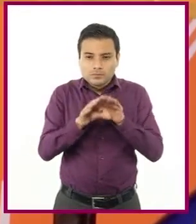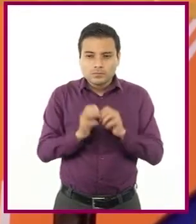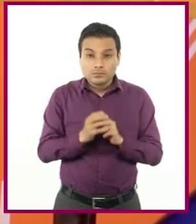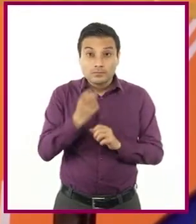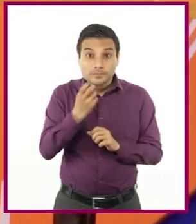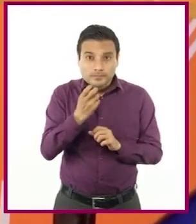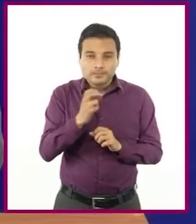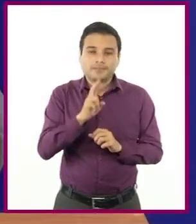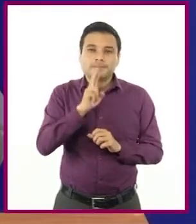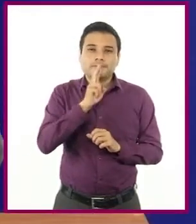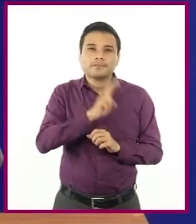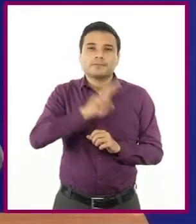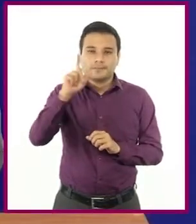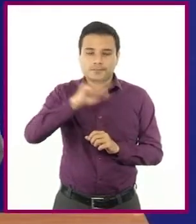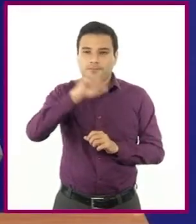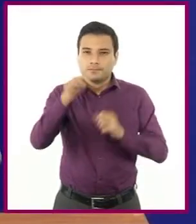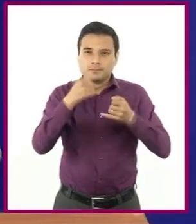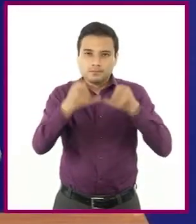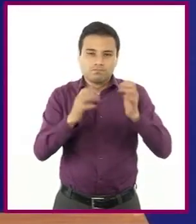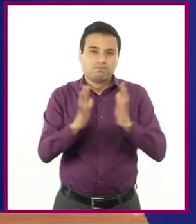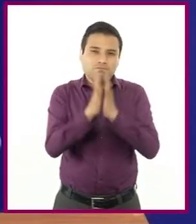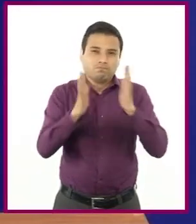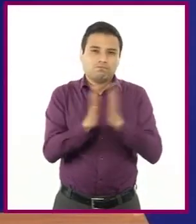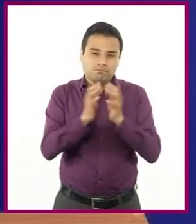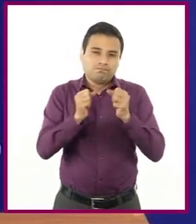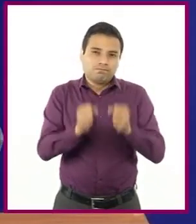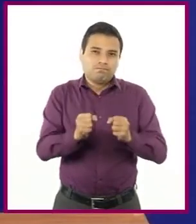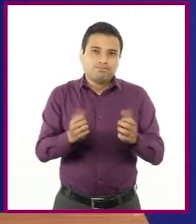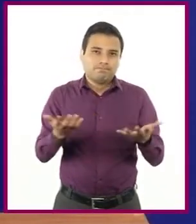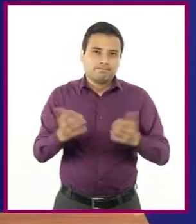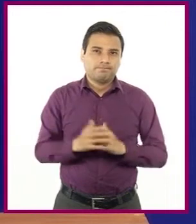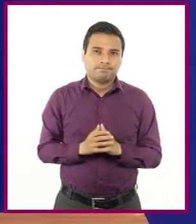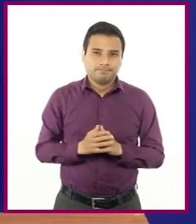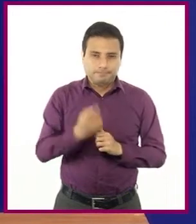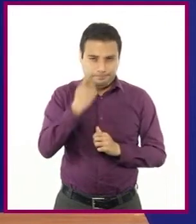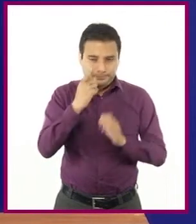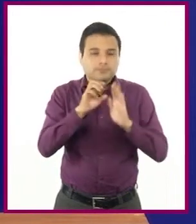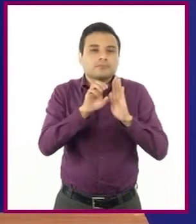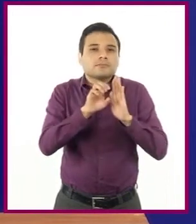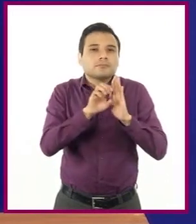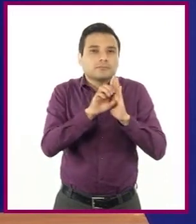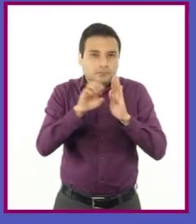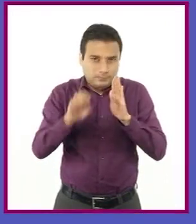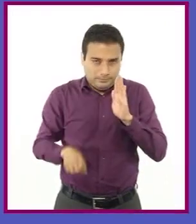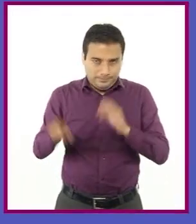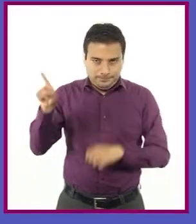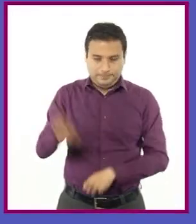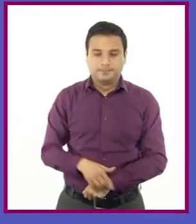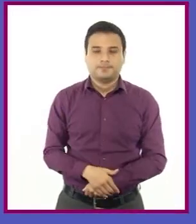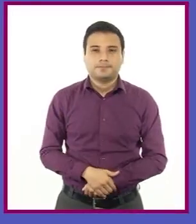dará mayor seguridad al momento de practicar el deporte en cuestión. Sigamos revisando el reglamento.